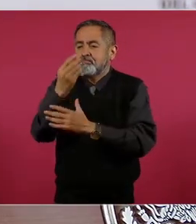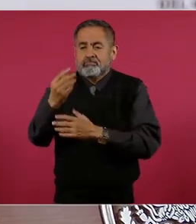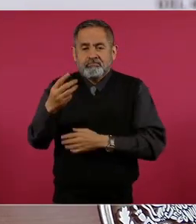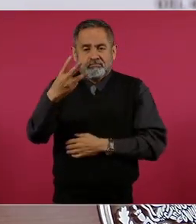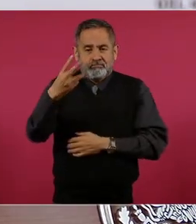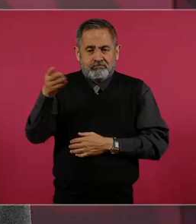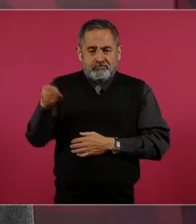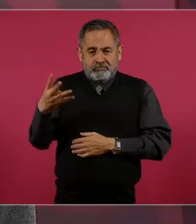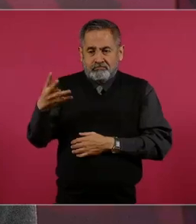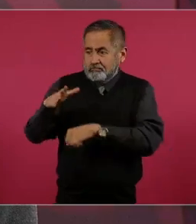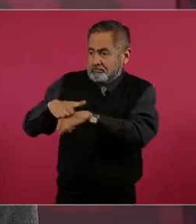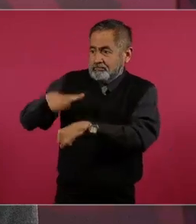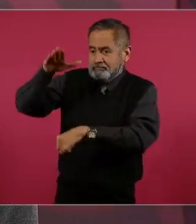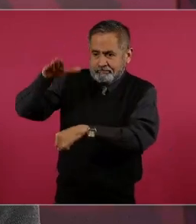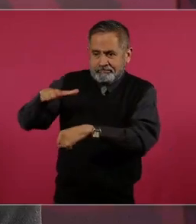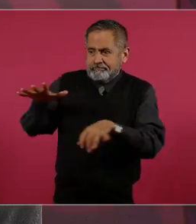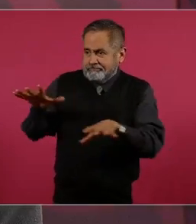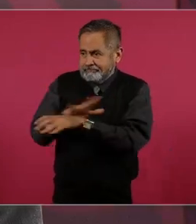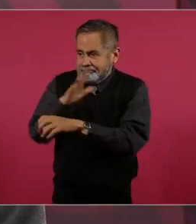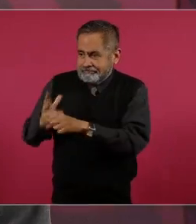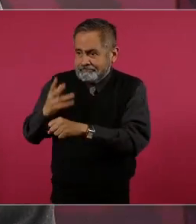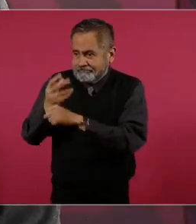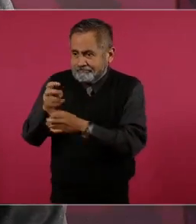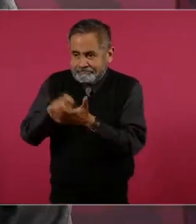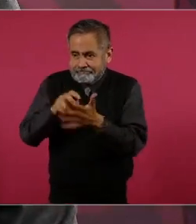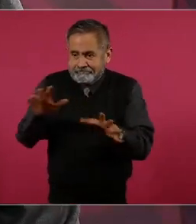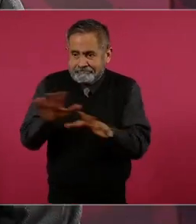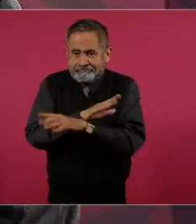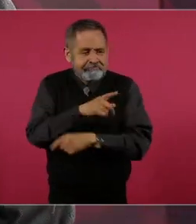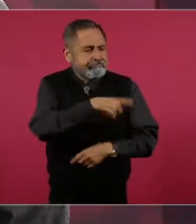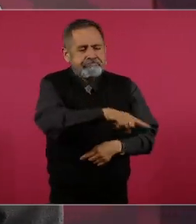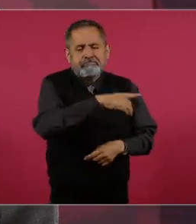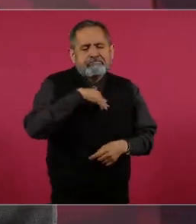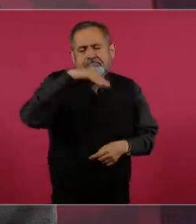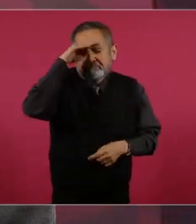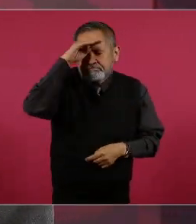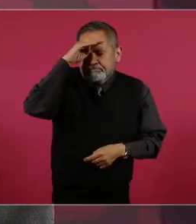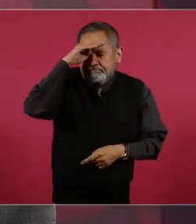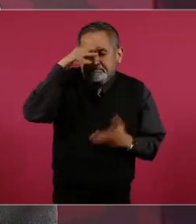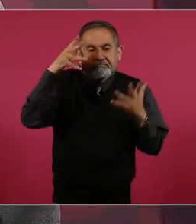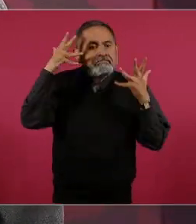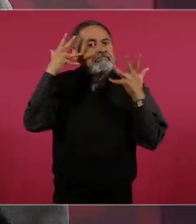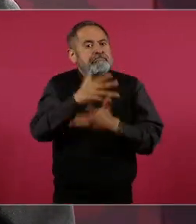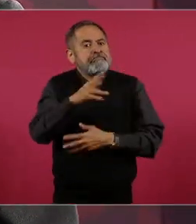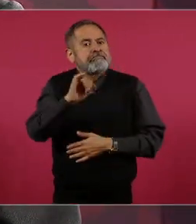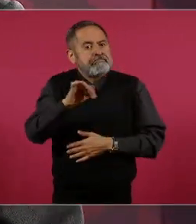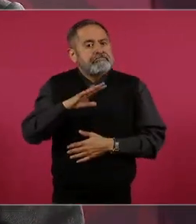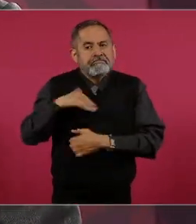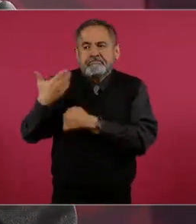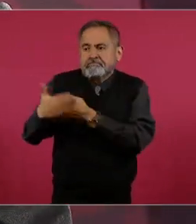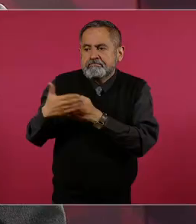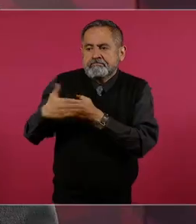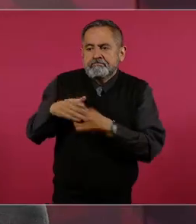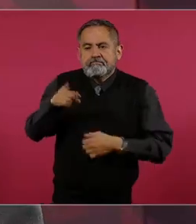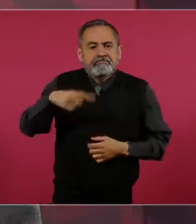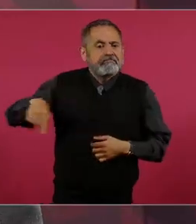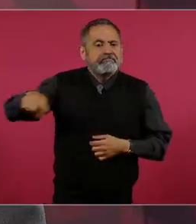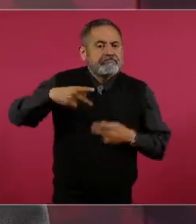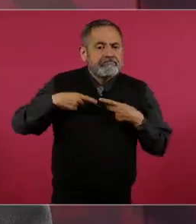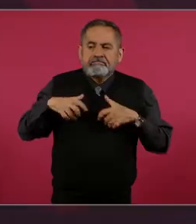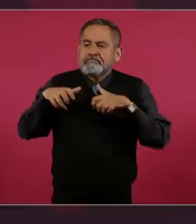Judicial mediante la elección de los jueces, que sea el pueblo el que los elija,